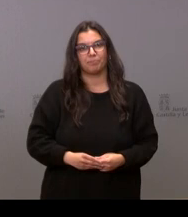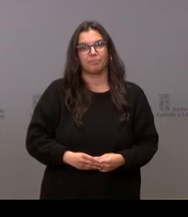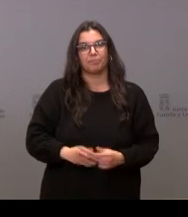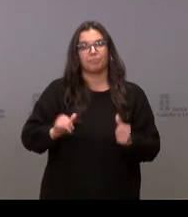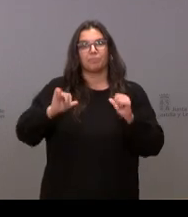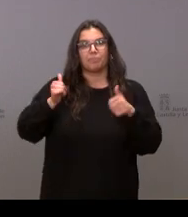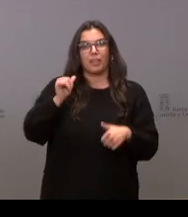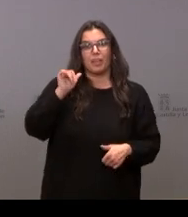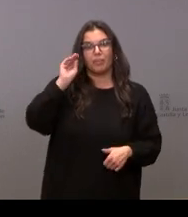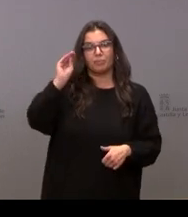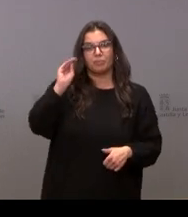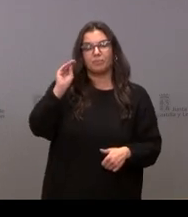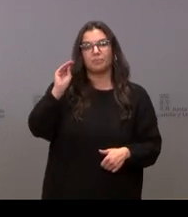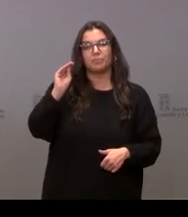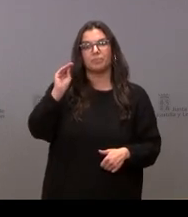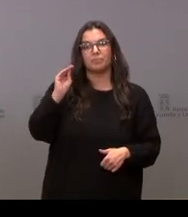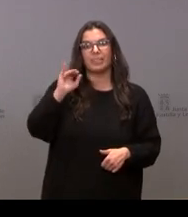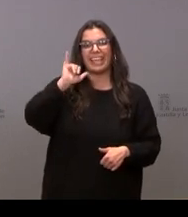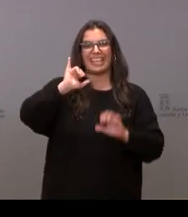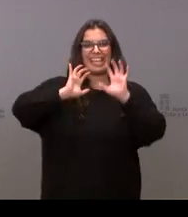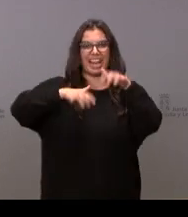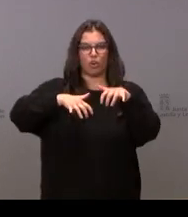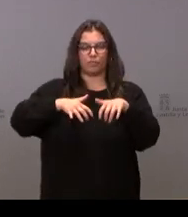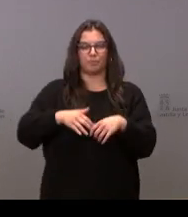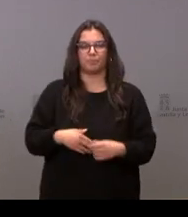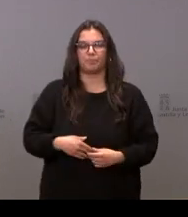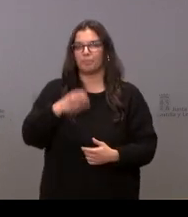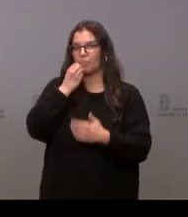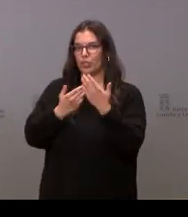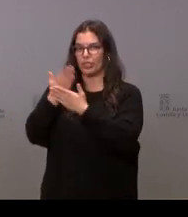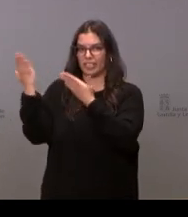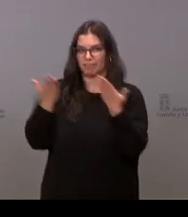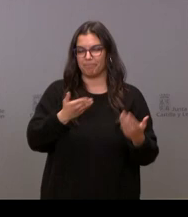iniciamos con Carlos Domínguez de ILEON adelante Carlos buenos días